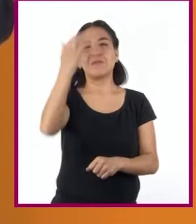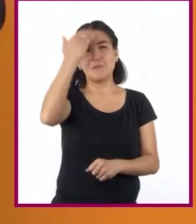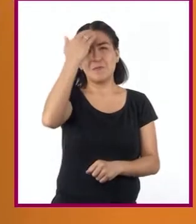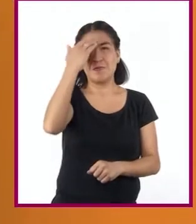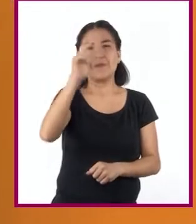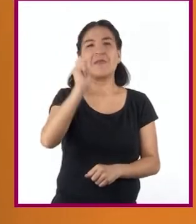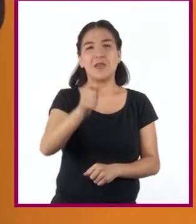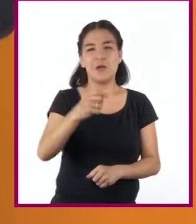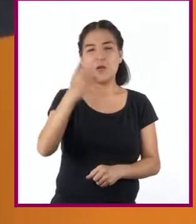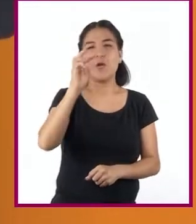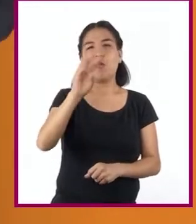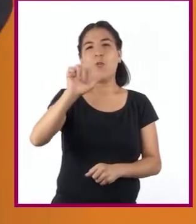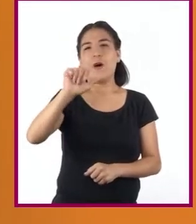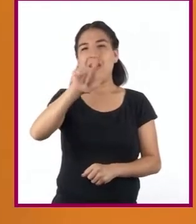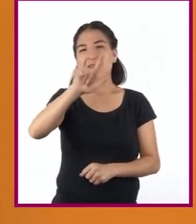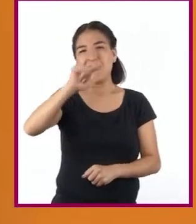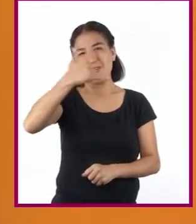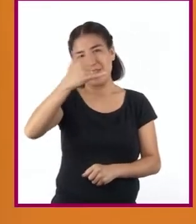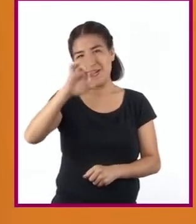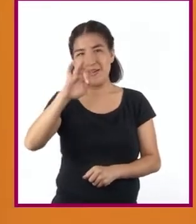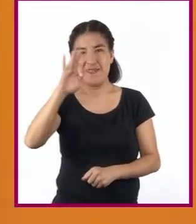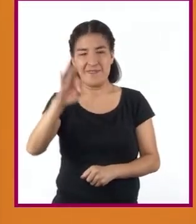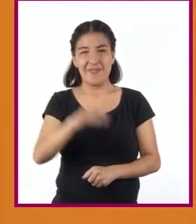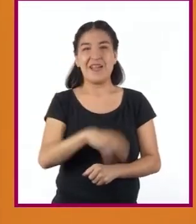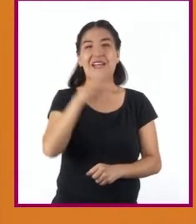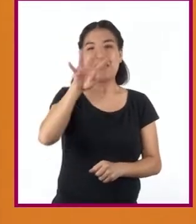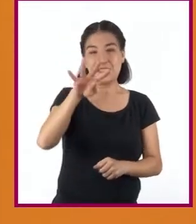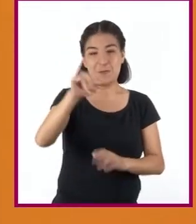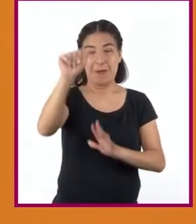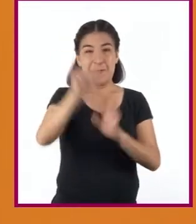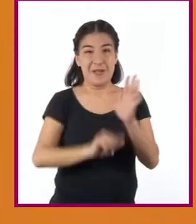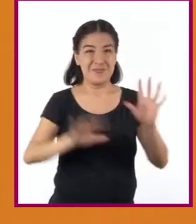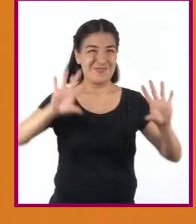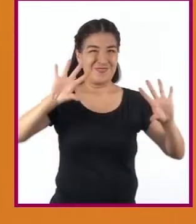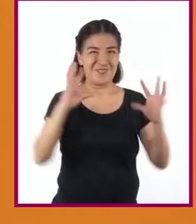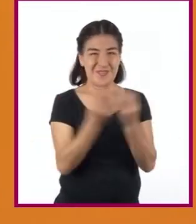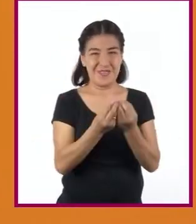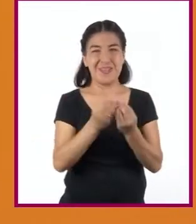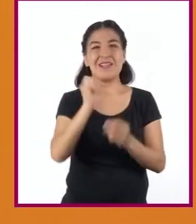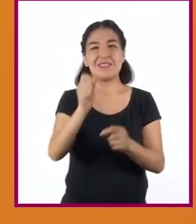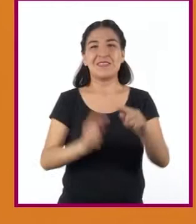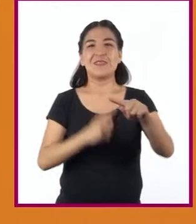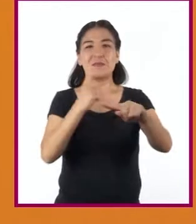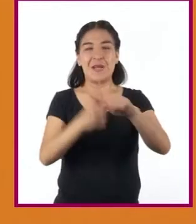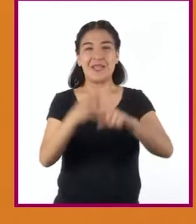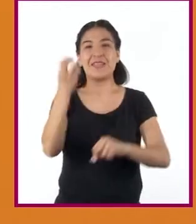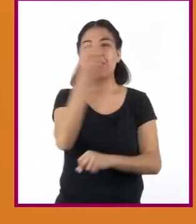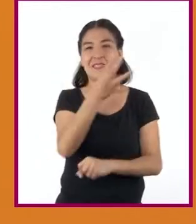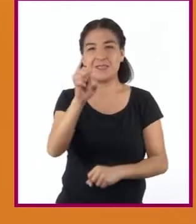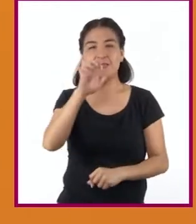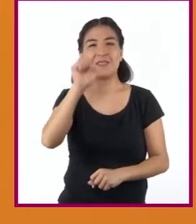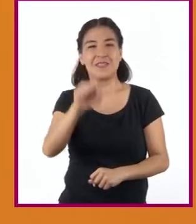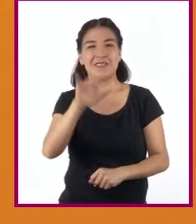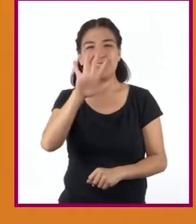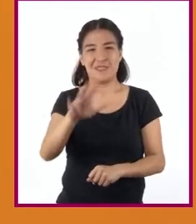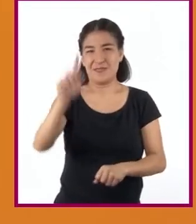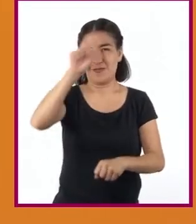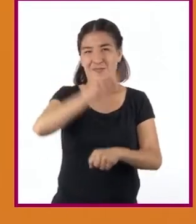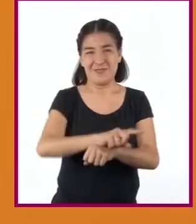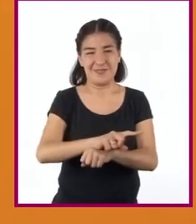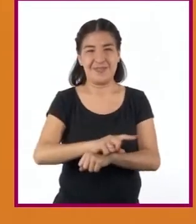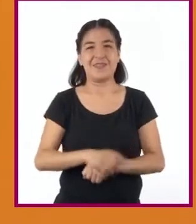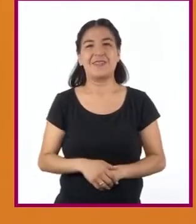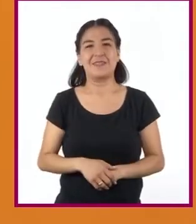como Wayet. Los 19 meses, en su totalidad, suman 365 días.